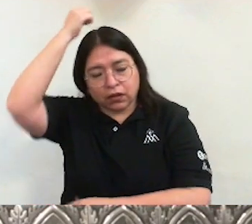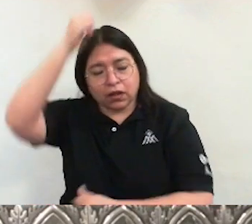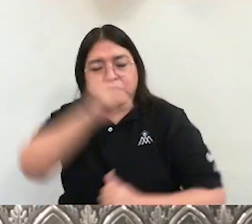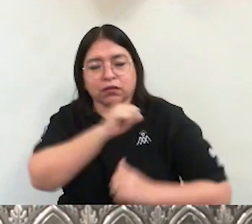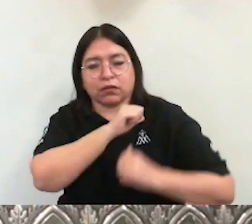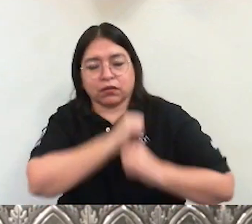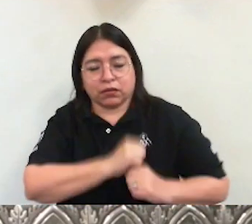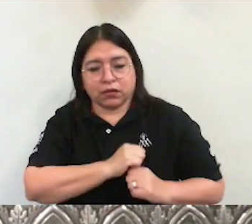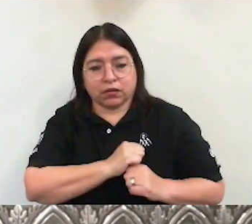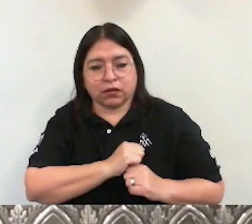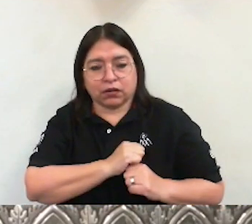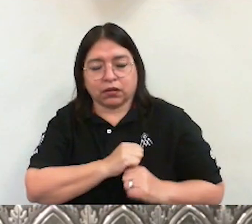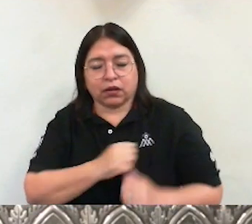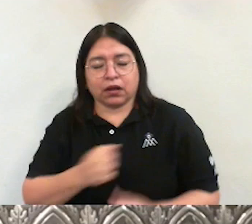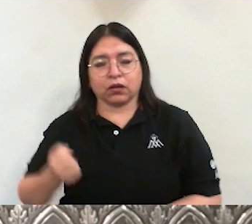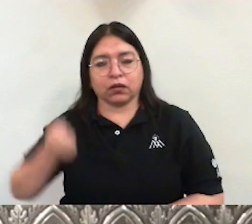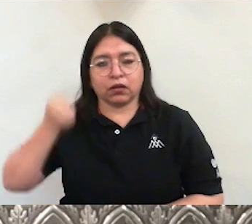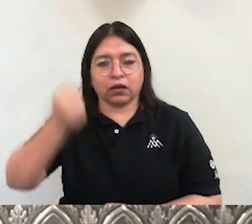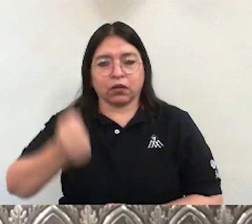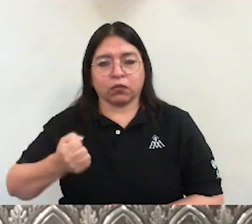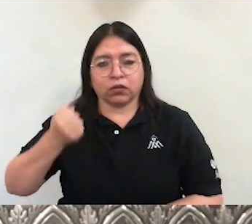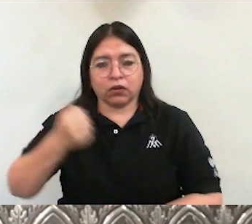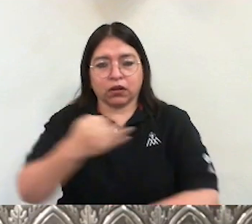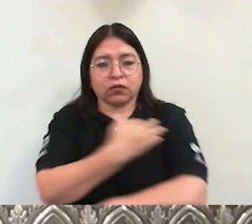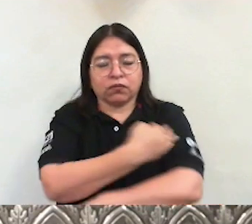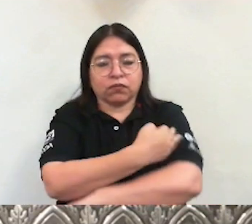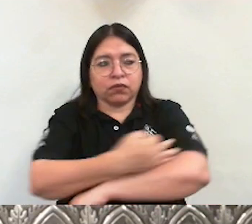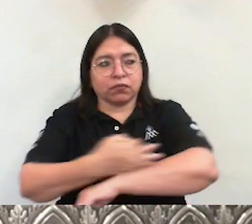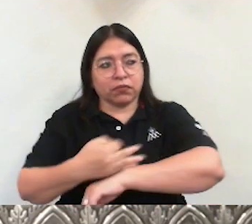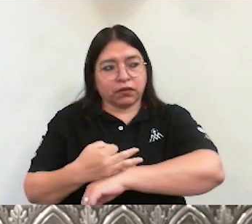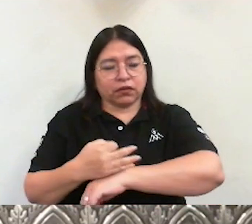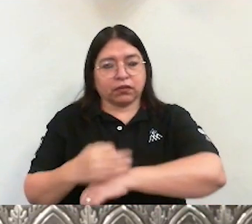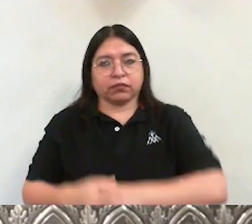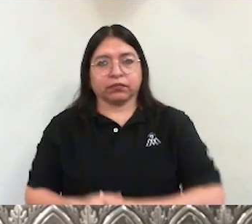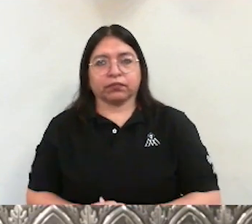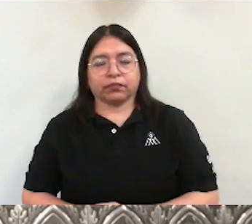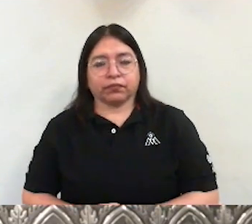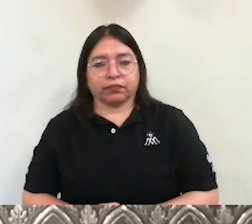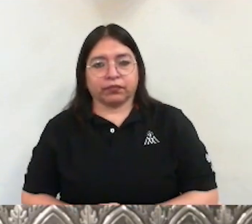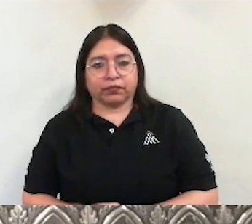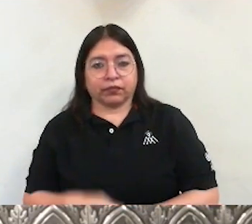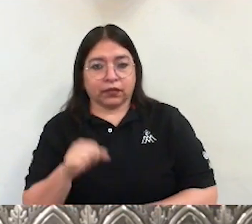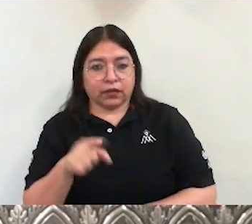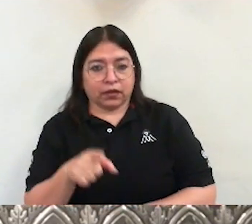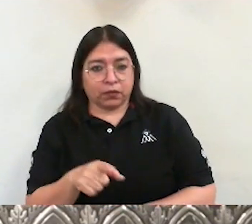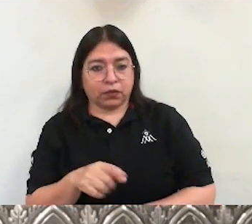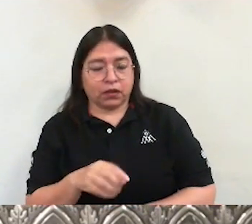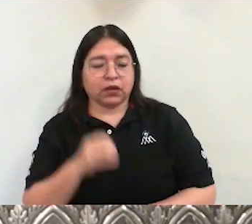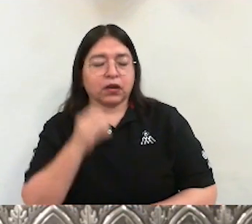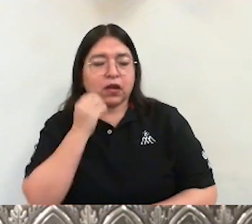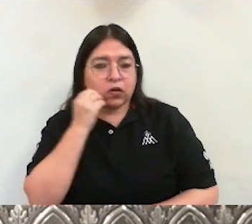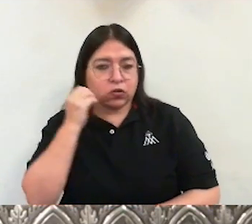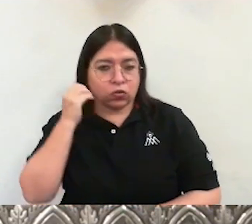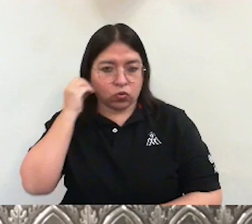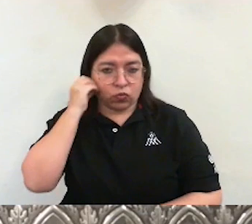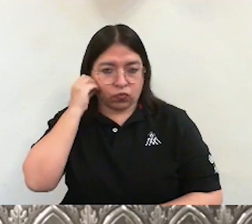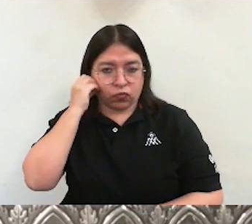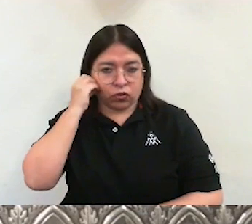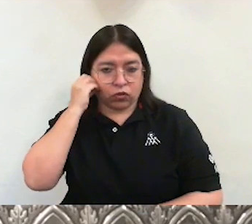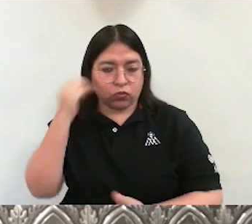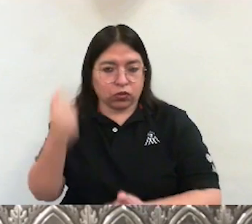entusiasmo a la pastoral familiar. Y a mis hermanos obispos auxiliares,